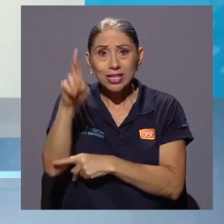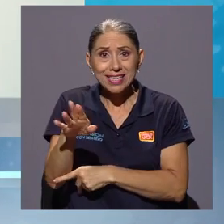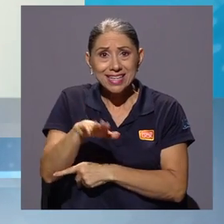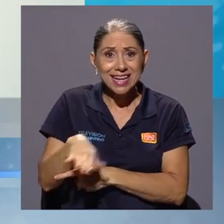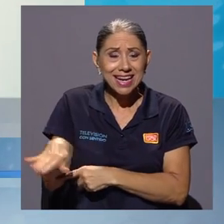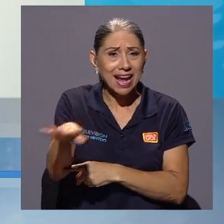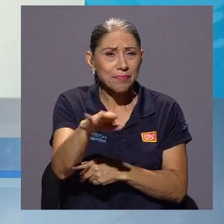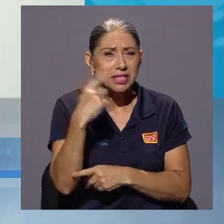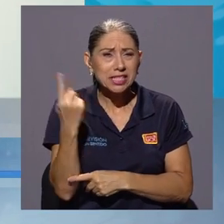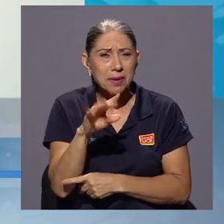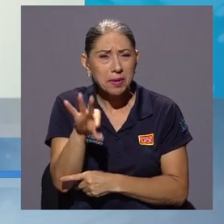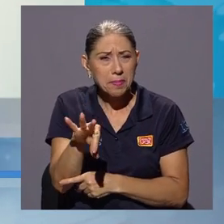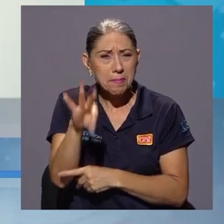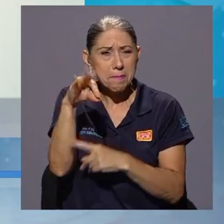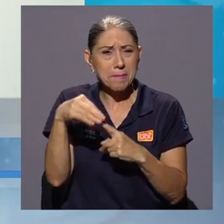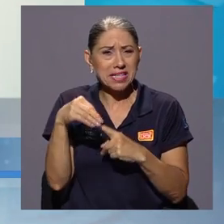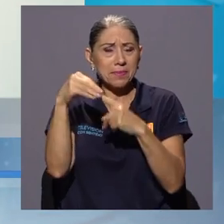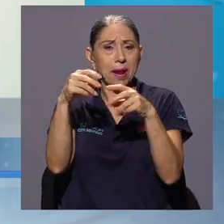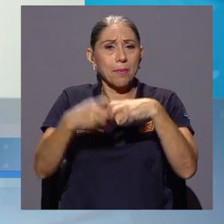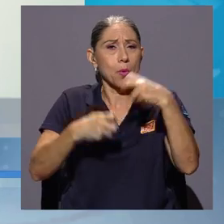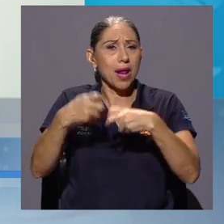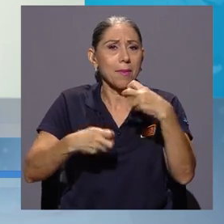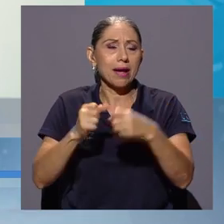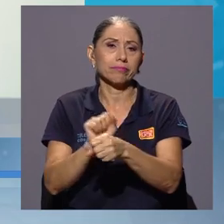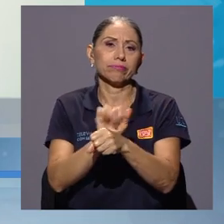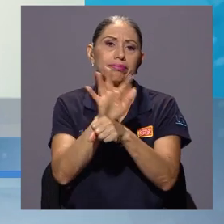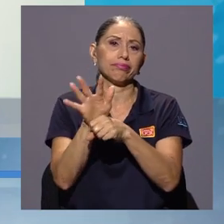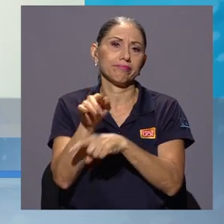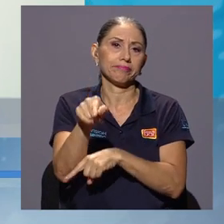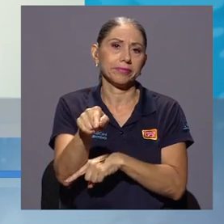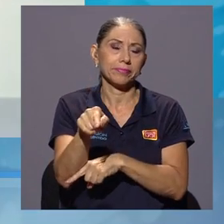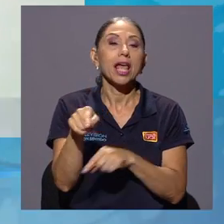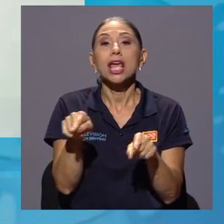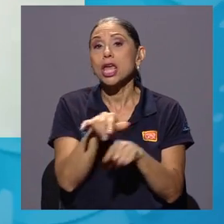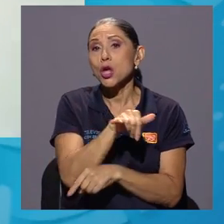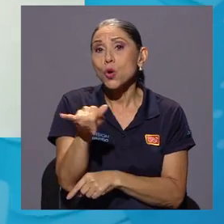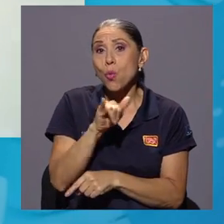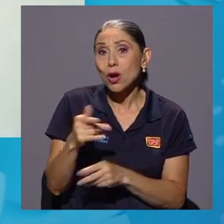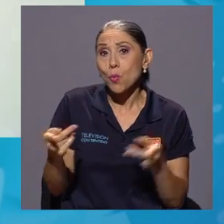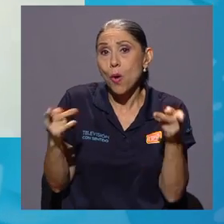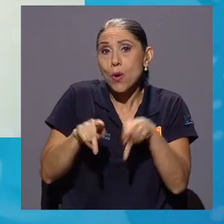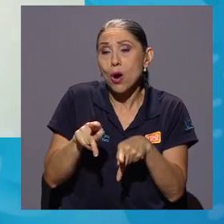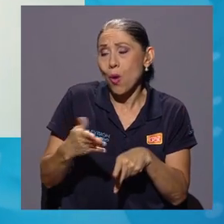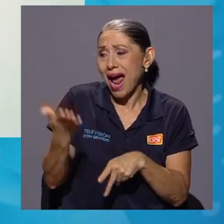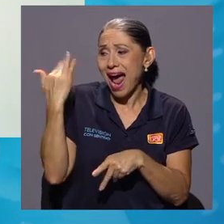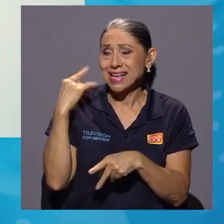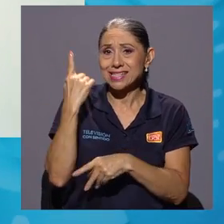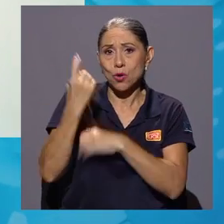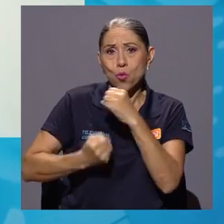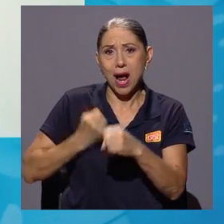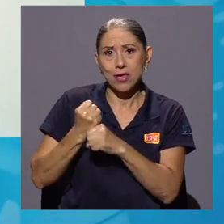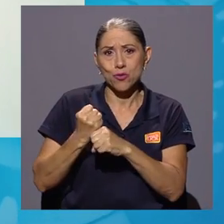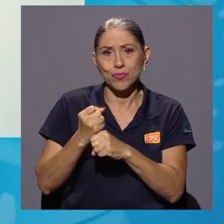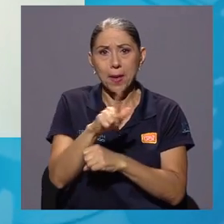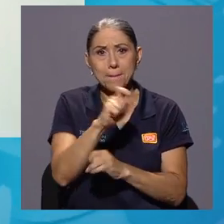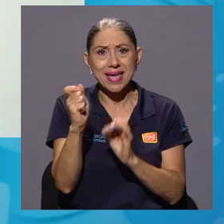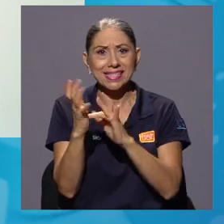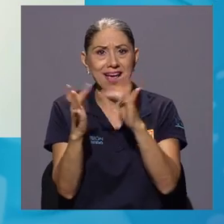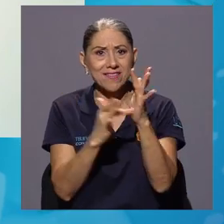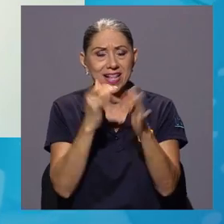tema del coronavirus es identificado como el principal problema del país, al igual como había ocurrido hace un año, en abril del